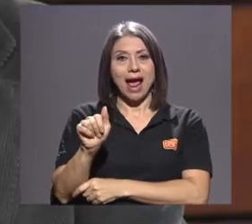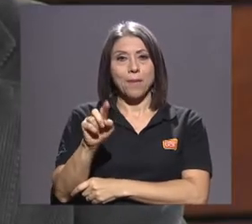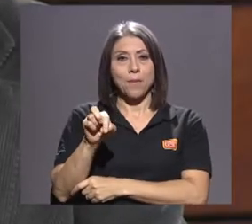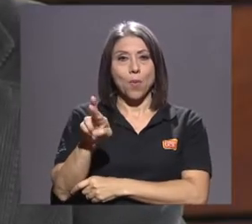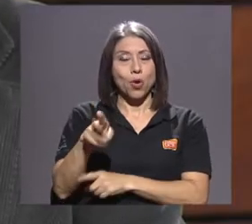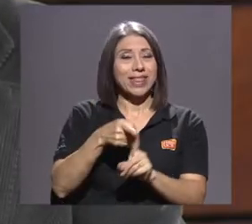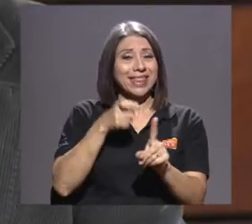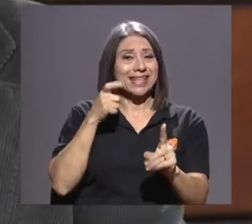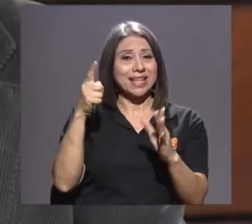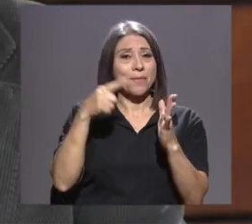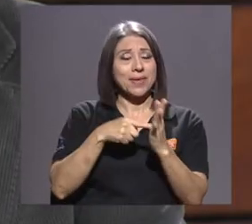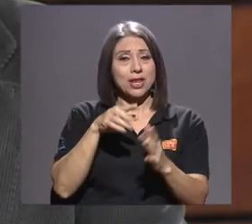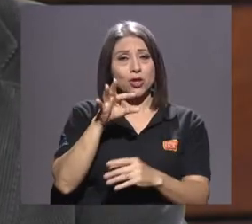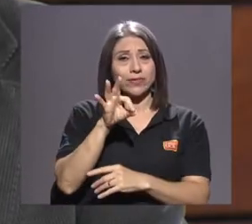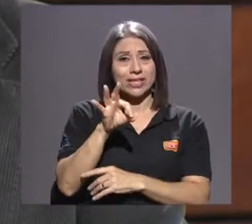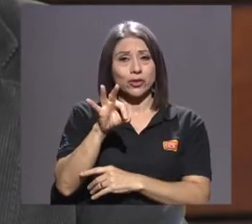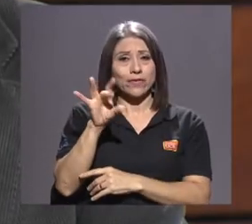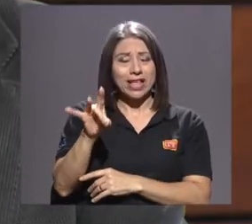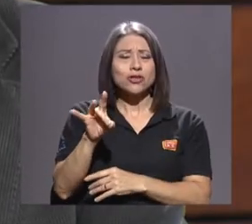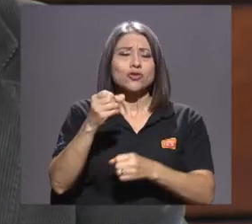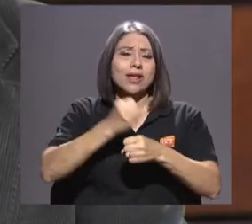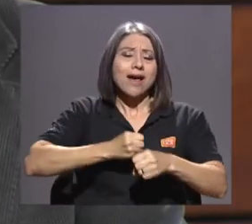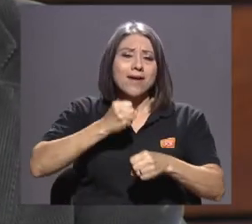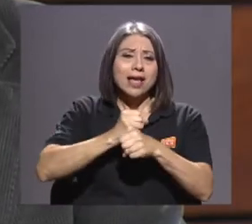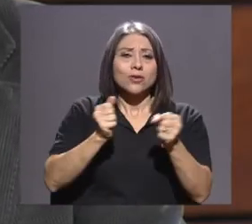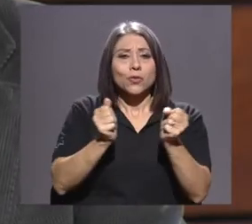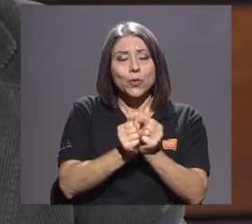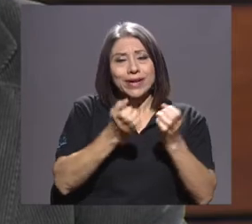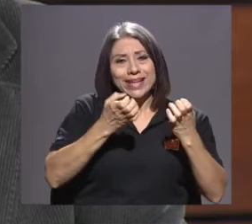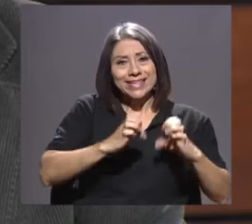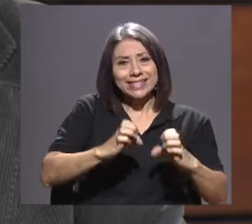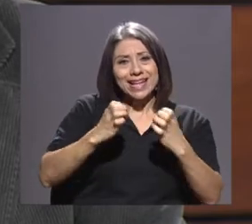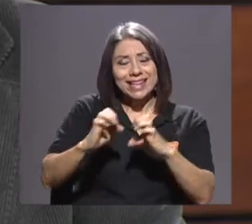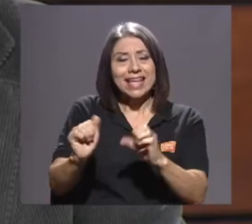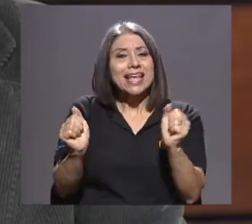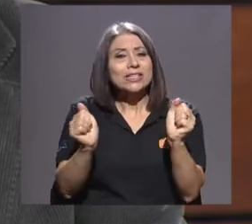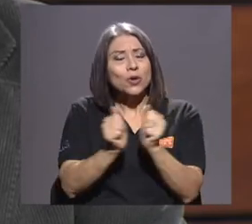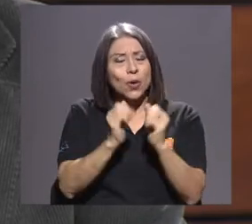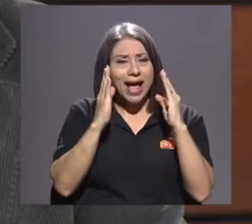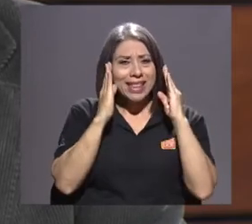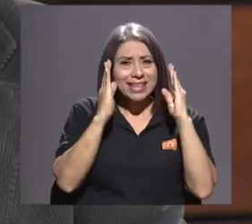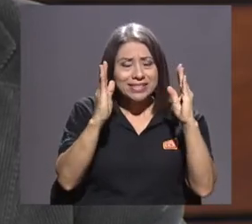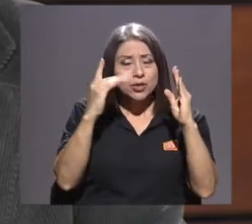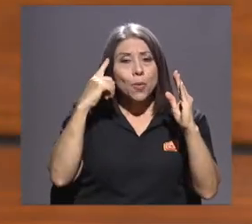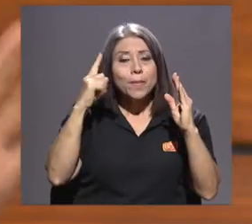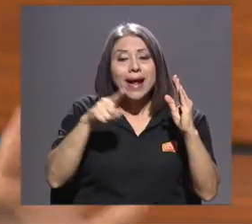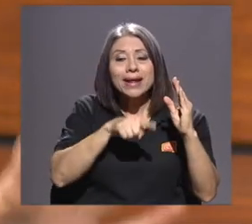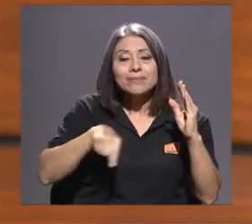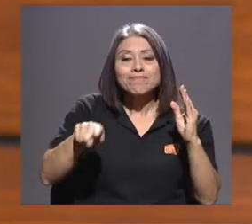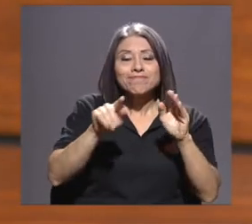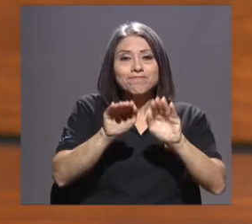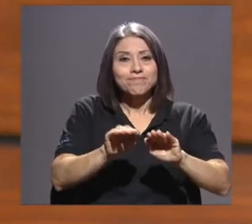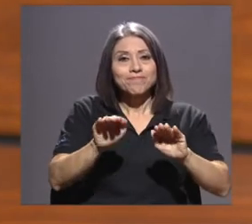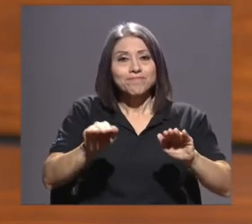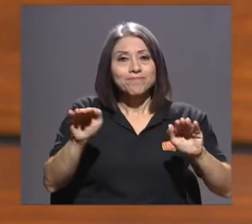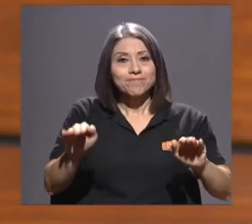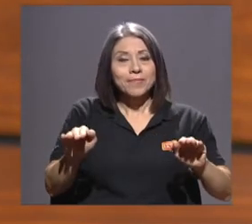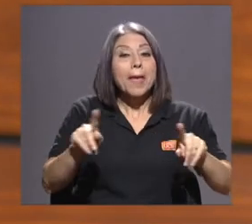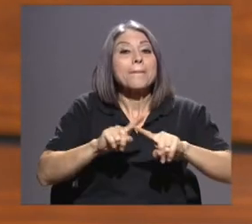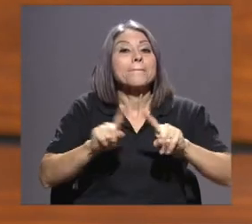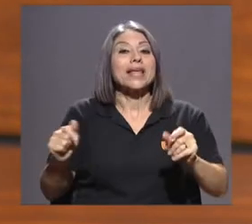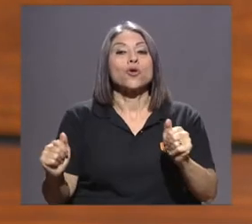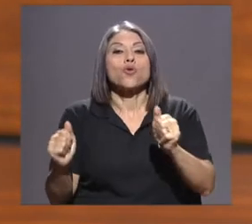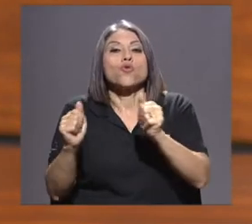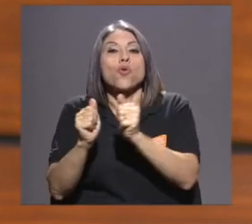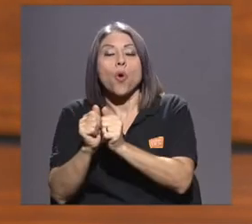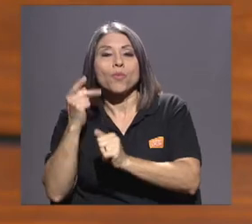una serie de estrategias, de bordajes empáticos para poder llegar a las poblaciones menores de edad, pero al mismo tiempo con mamás y